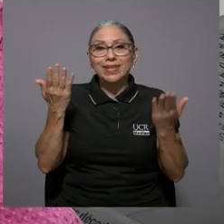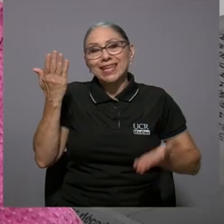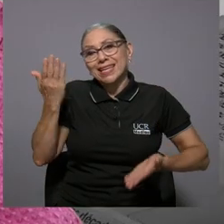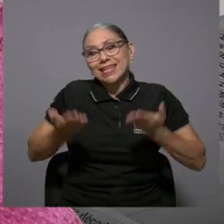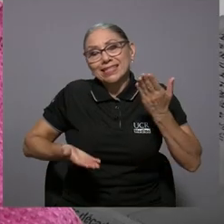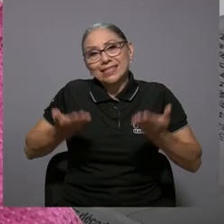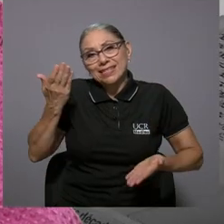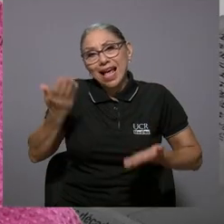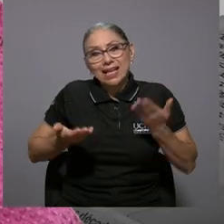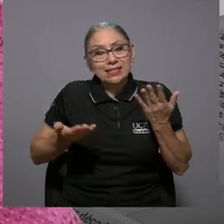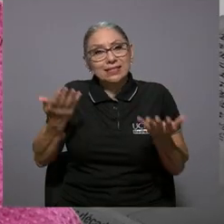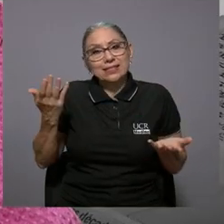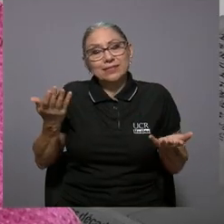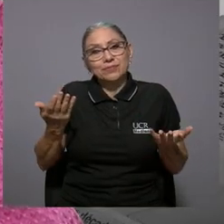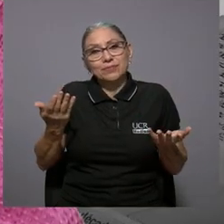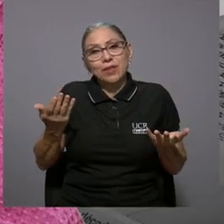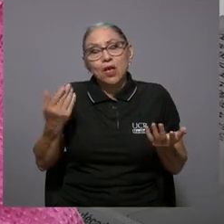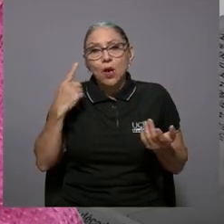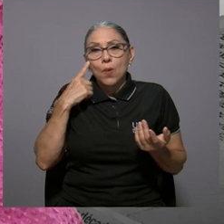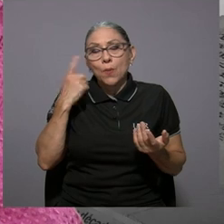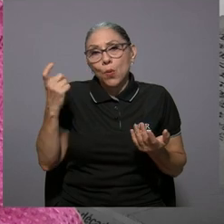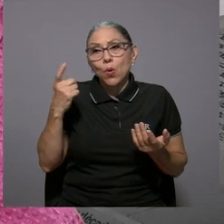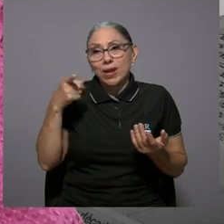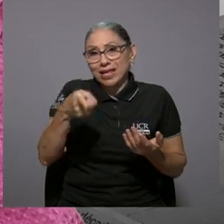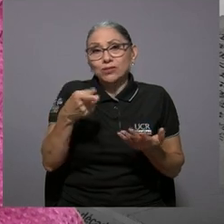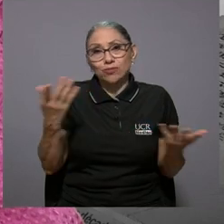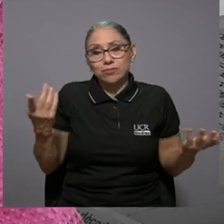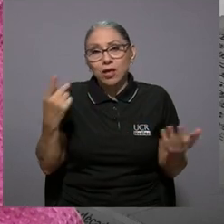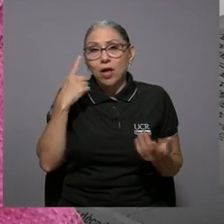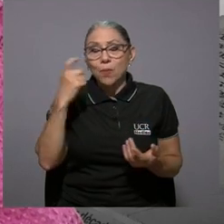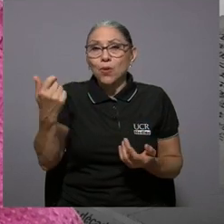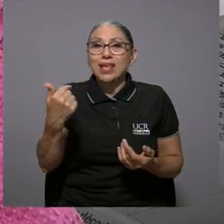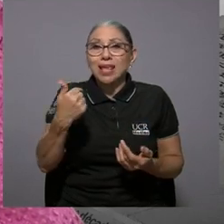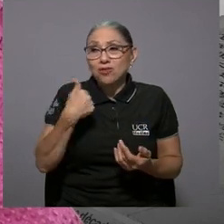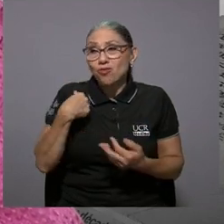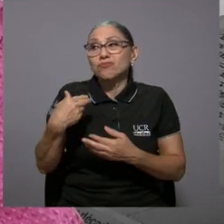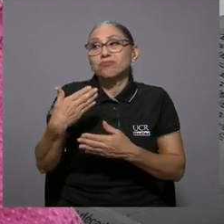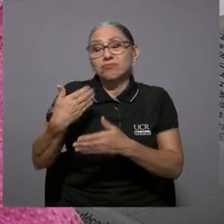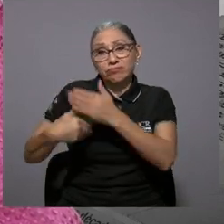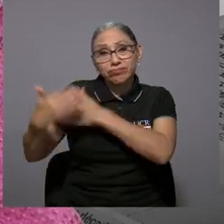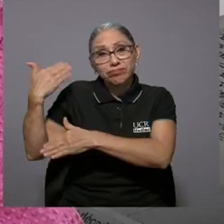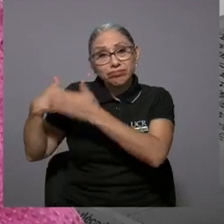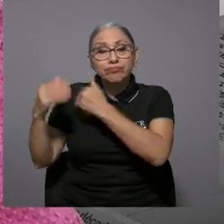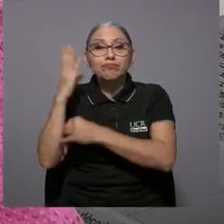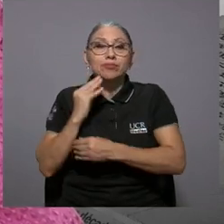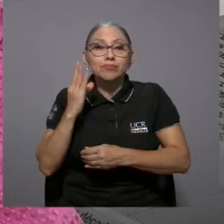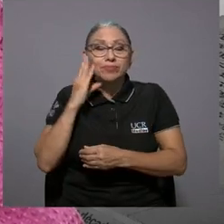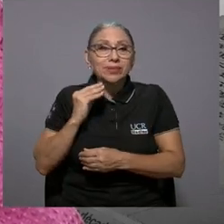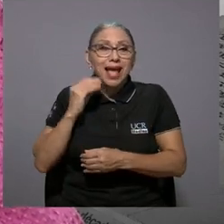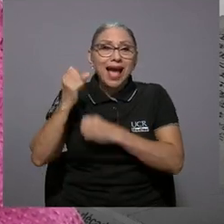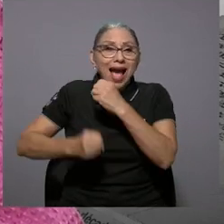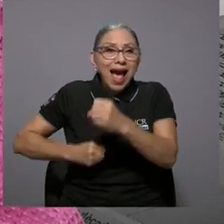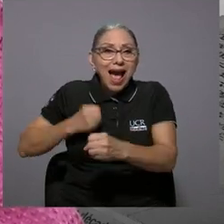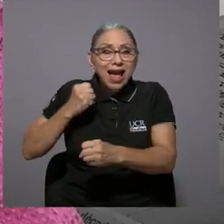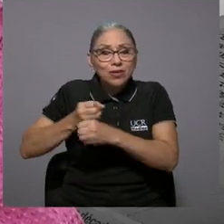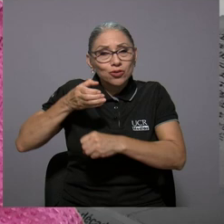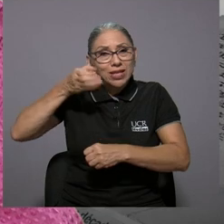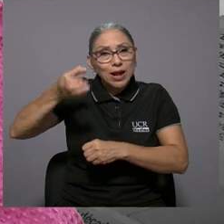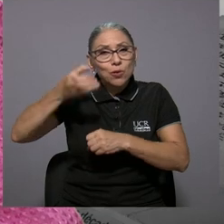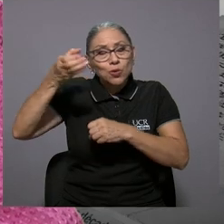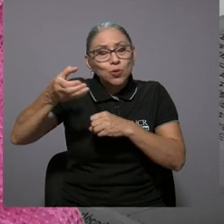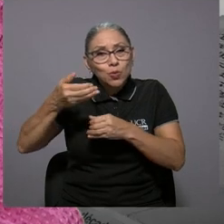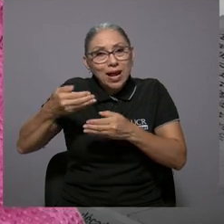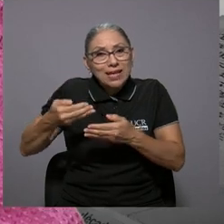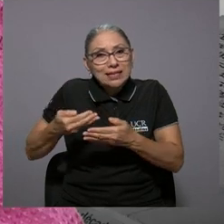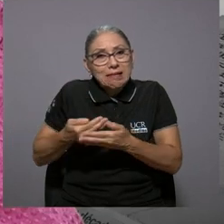verdaderamente con gran preocupación, quizás en gran medida precisamente por eso, porque me tocaron décadas